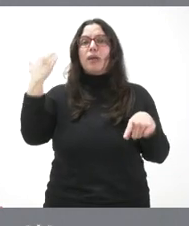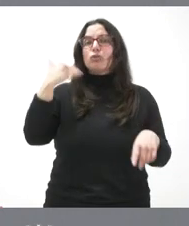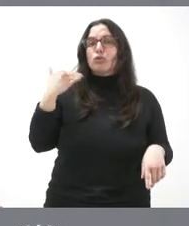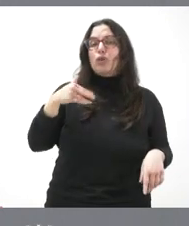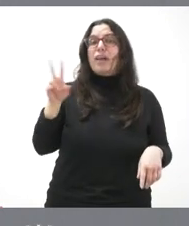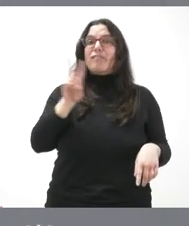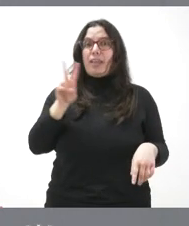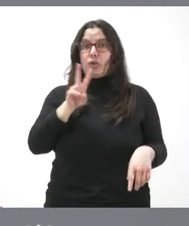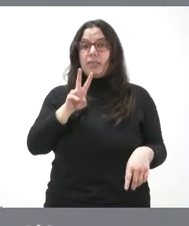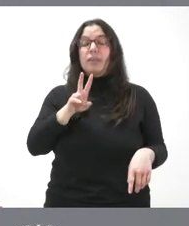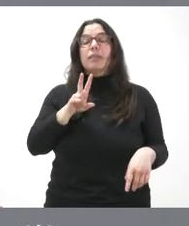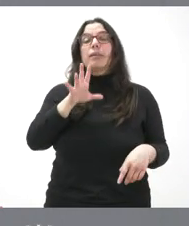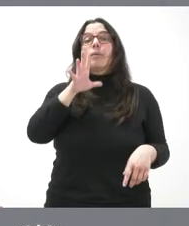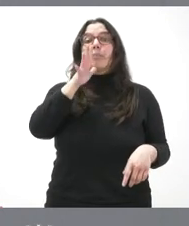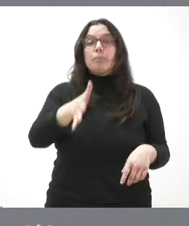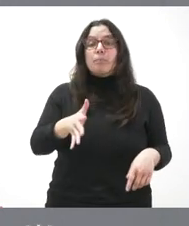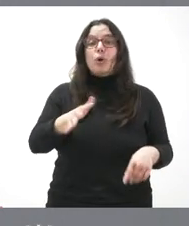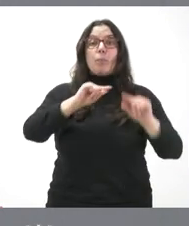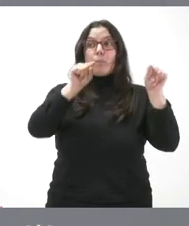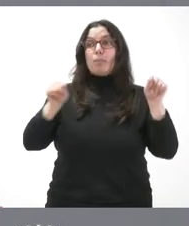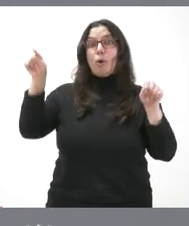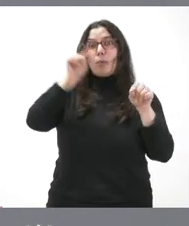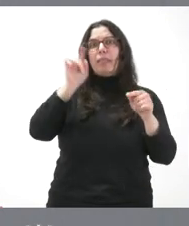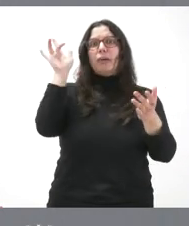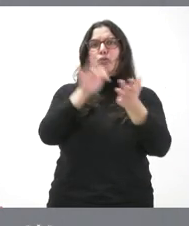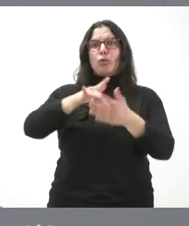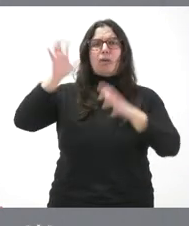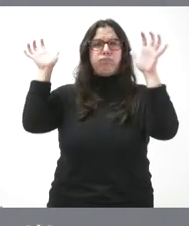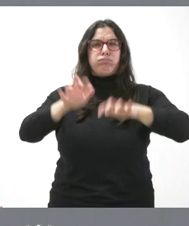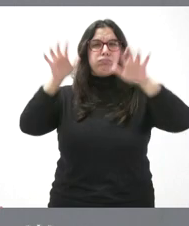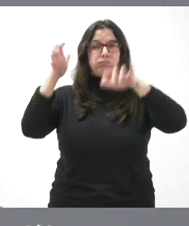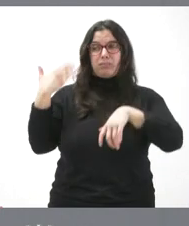y Valladolid. Se trata de las provincias más afectadas por la borrasca Juan.